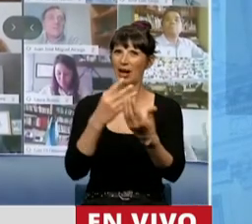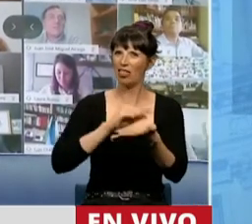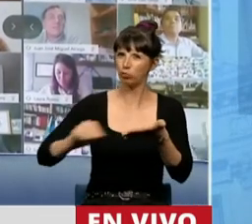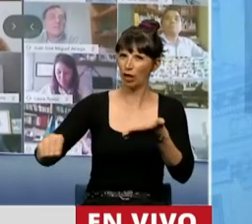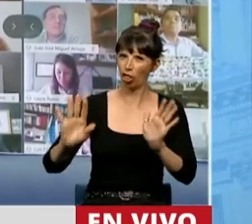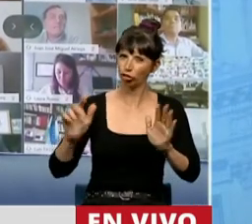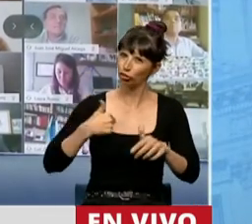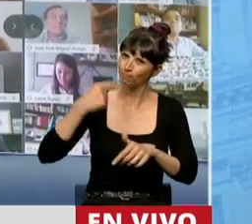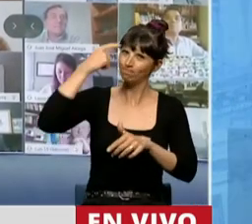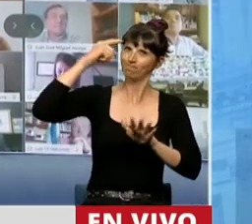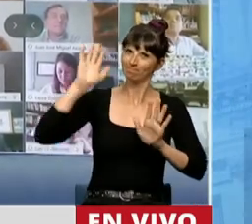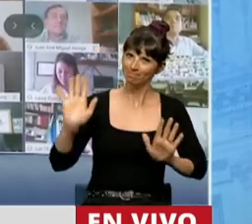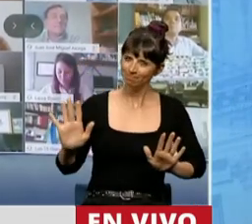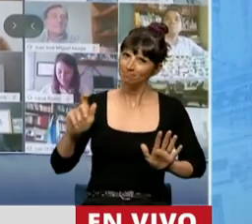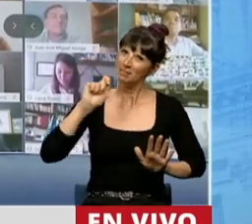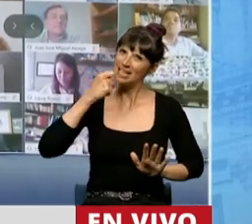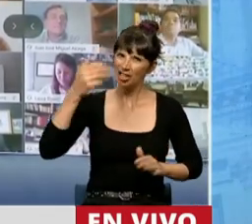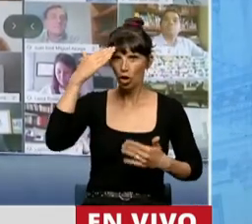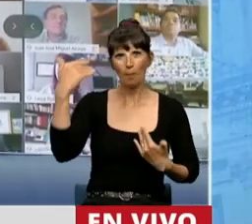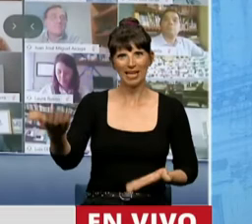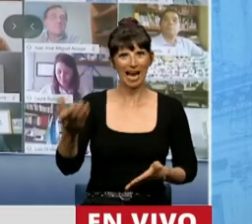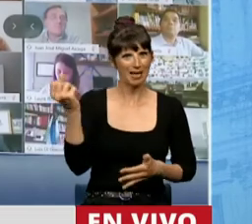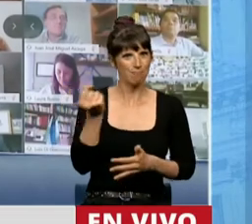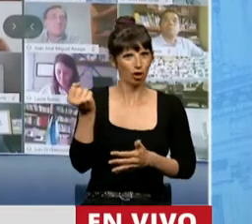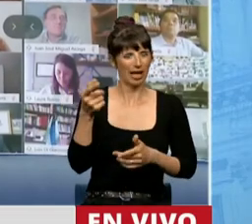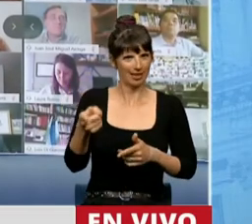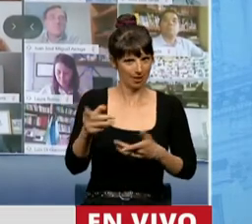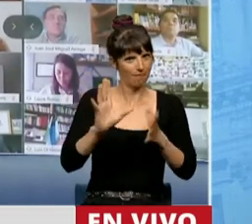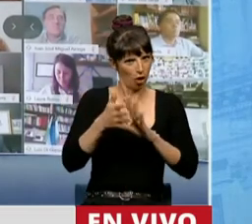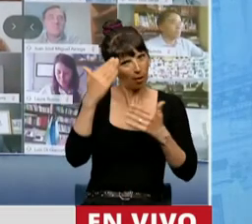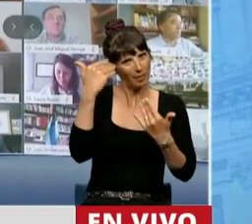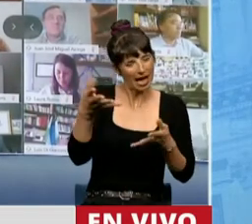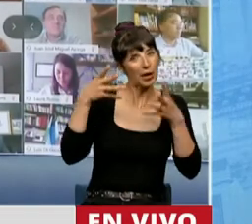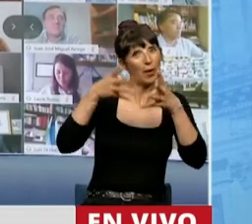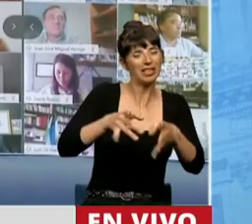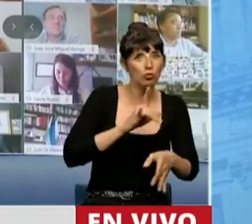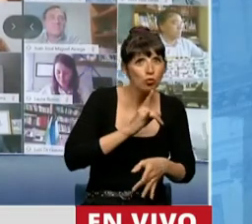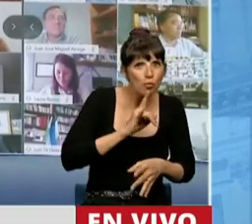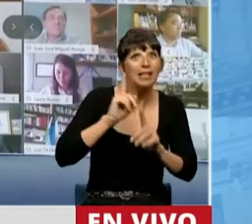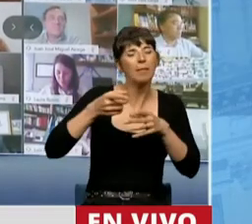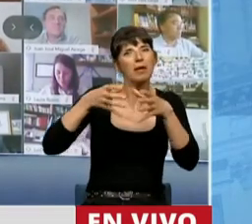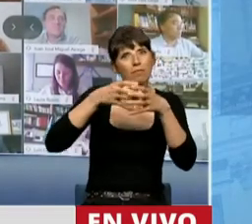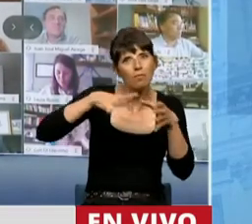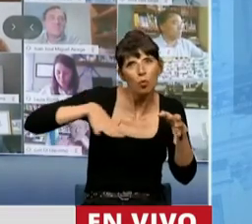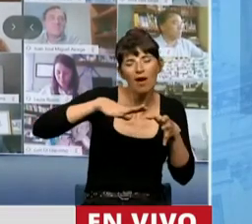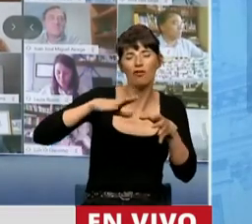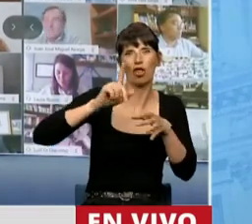Me parece que sería un enorme homenaje a la batalla de Tucumán y a los pueblos del norte que fueron